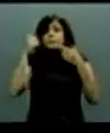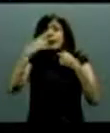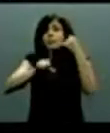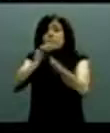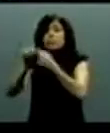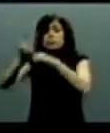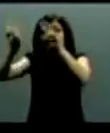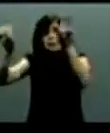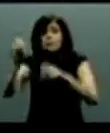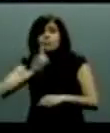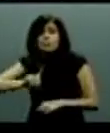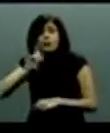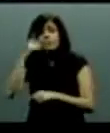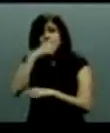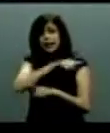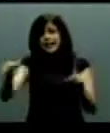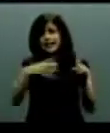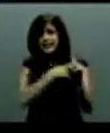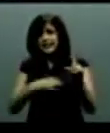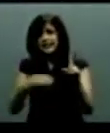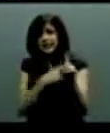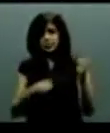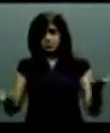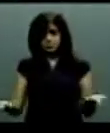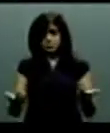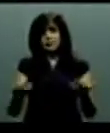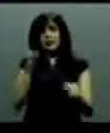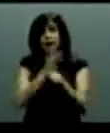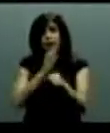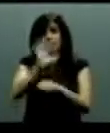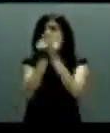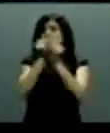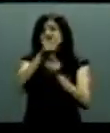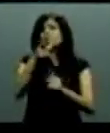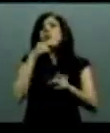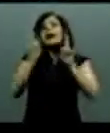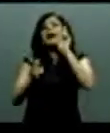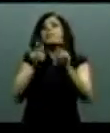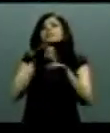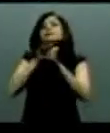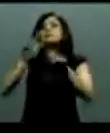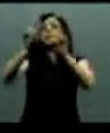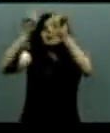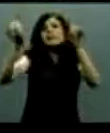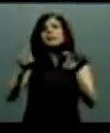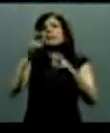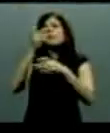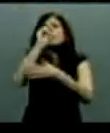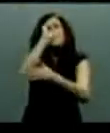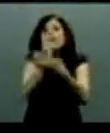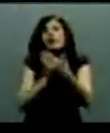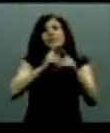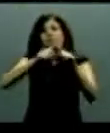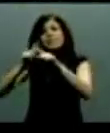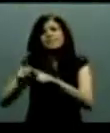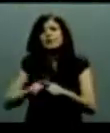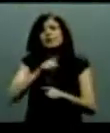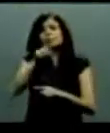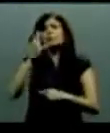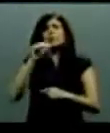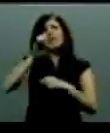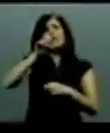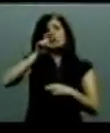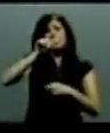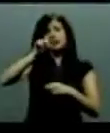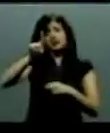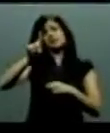transparencia, buen gobierno, seguridad y justicia. A lo largo de 100 minutos, la apatía, la confusión y los ataques fueron una constante.